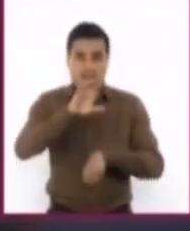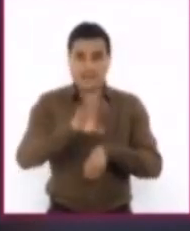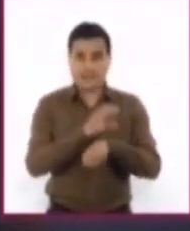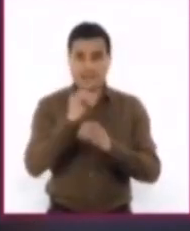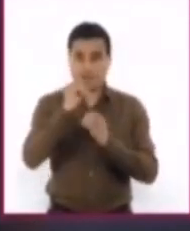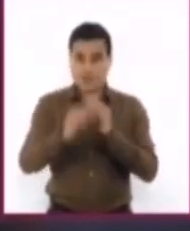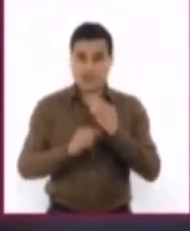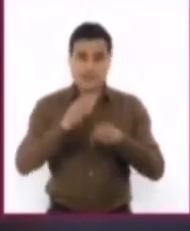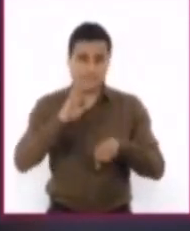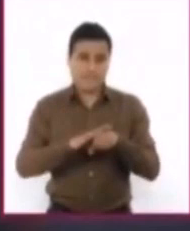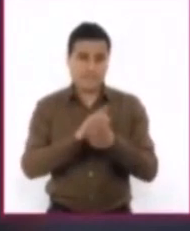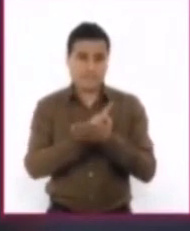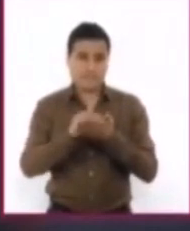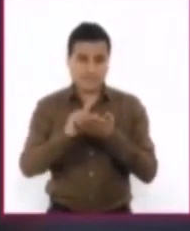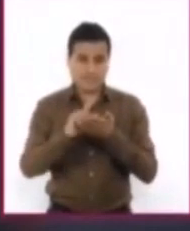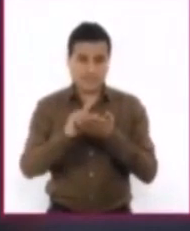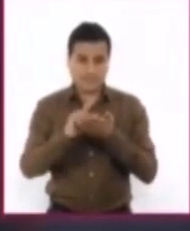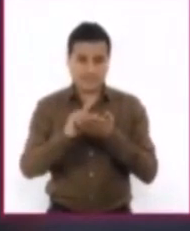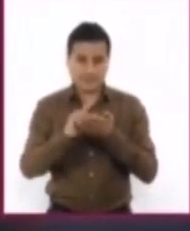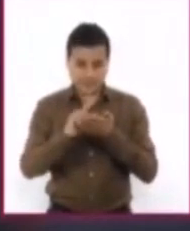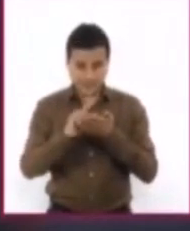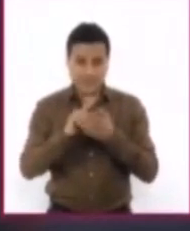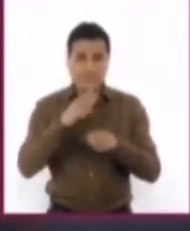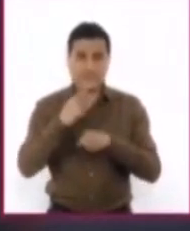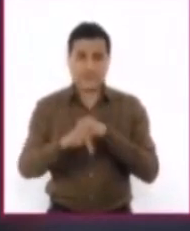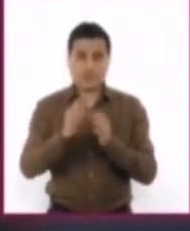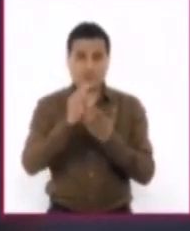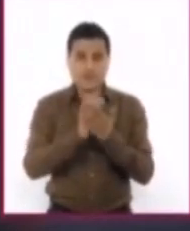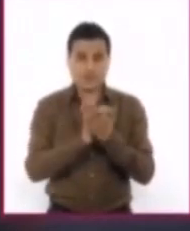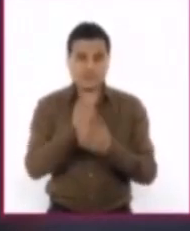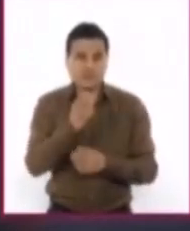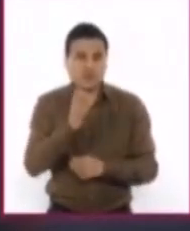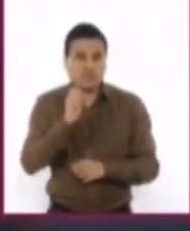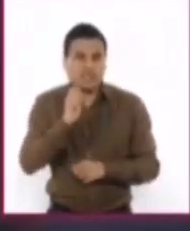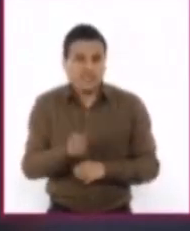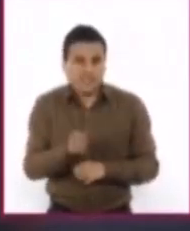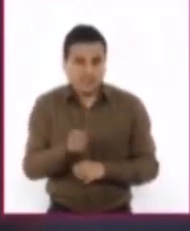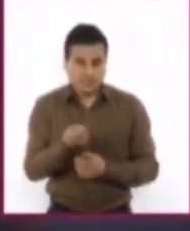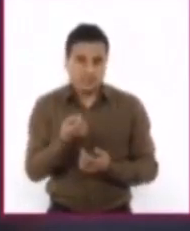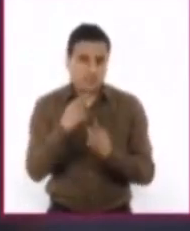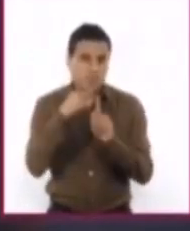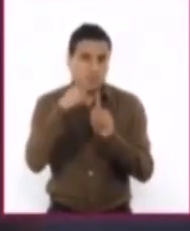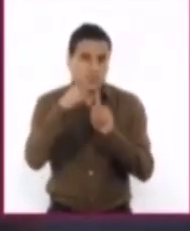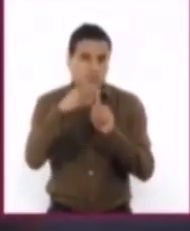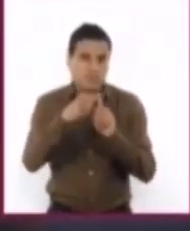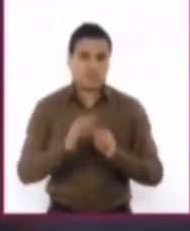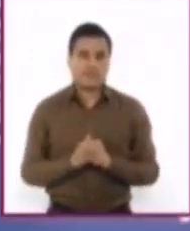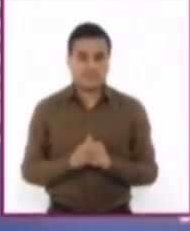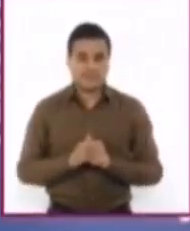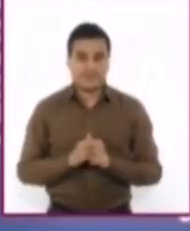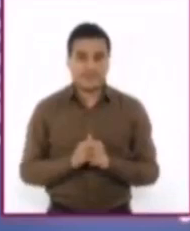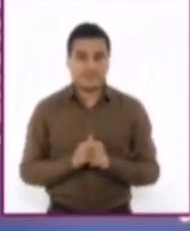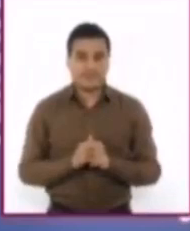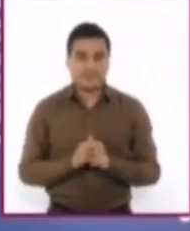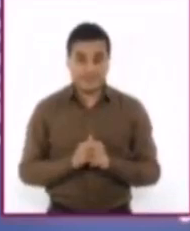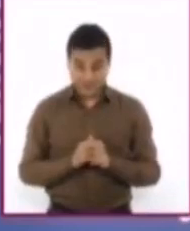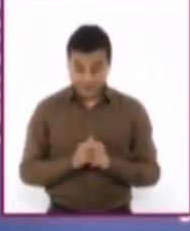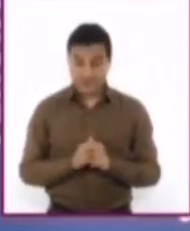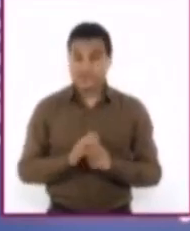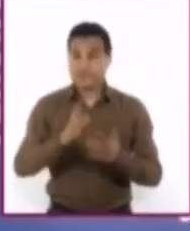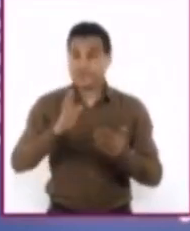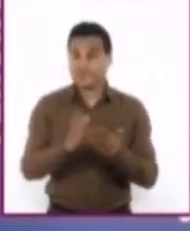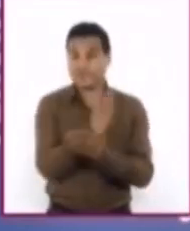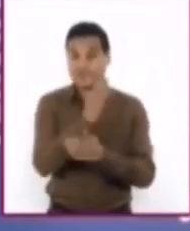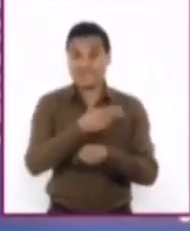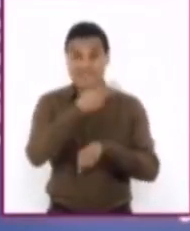es más limpia y menos dañina, es una idea positiva sobre la energía nuclear. Por otra parte,